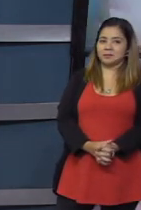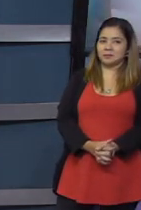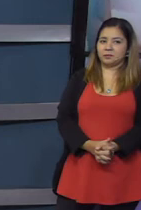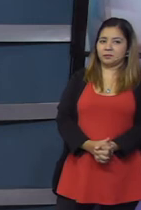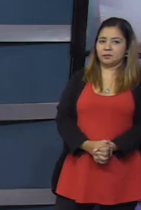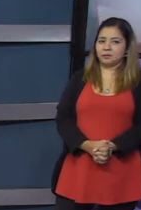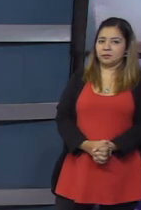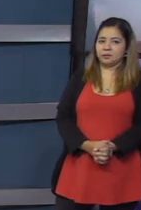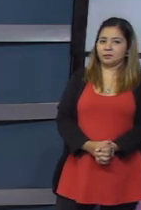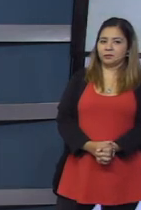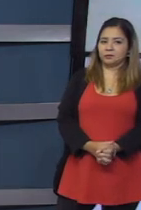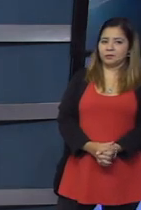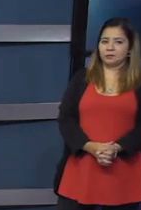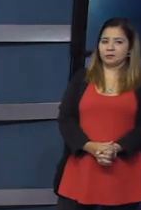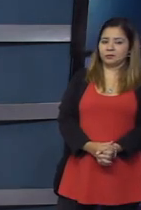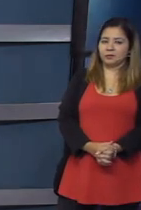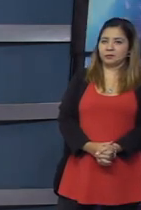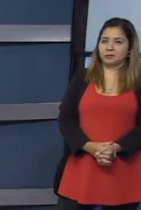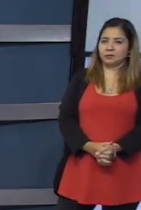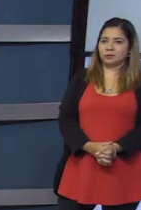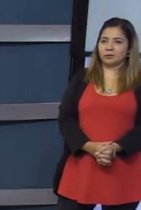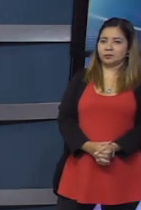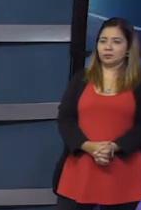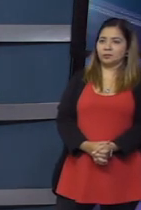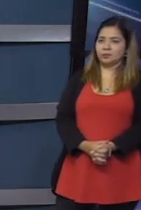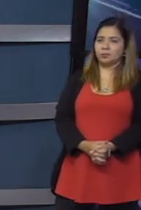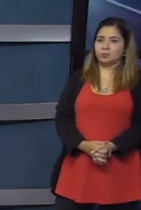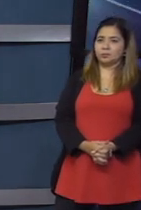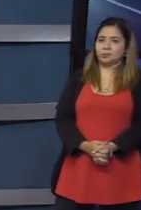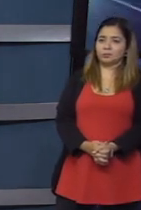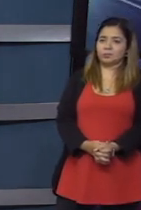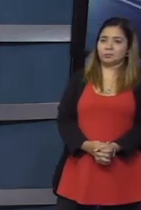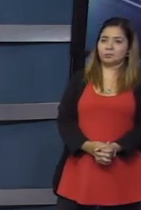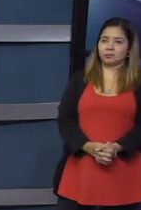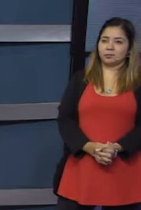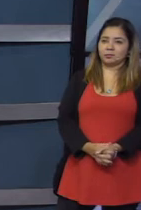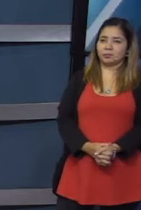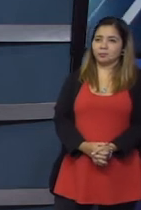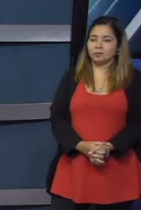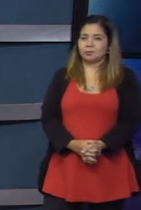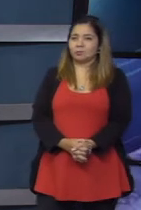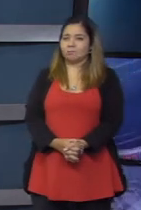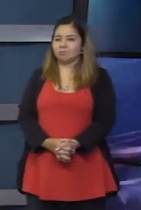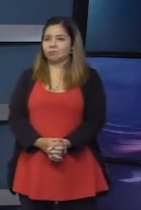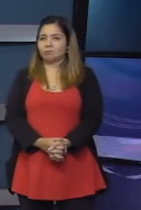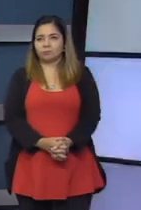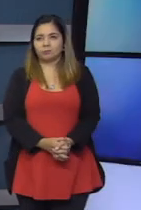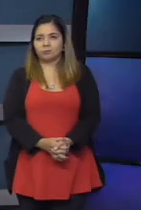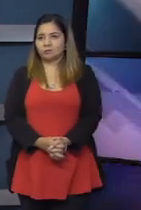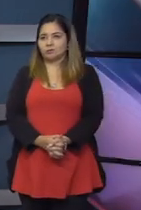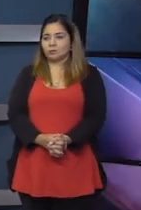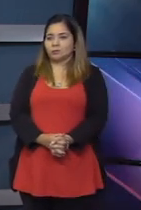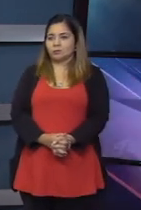se transforman aquí sin económica. Y es de aplicación inmediata. a contar con todo el apoyo de